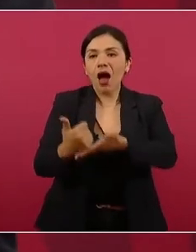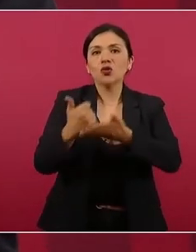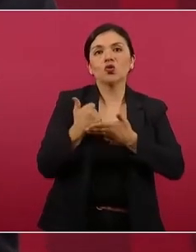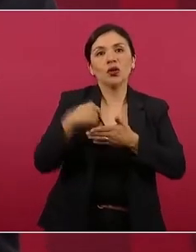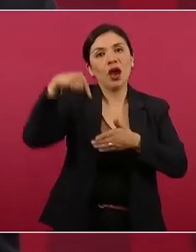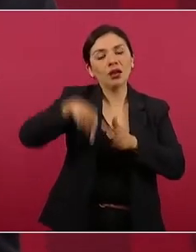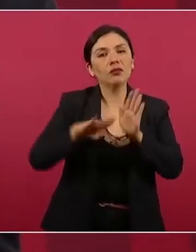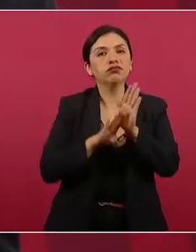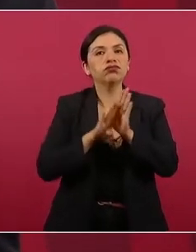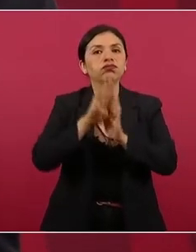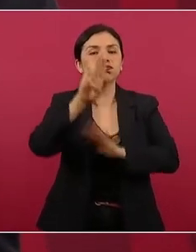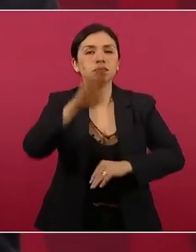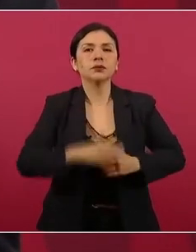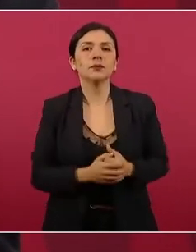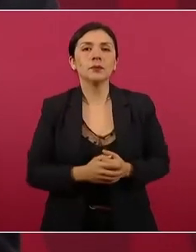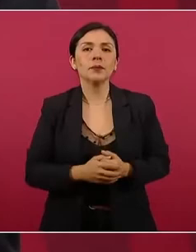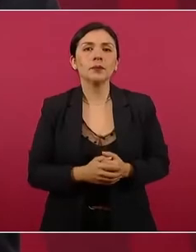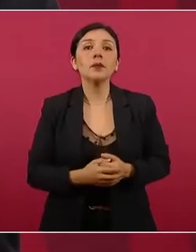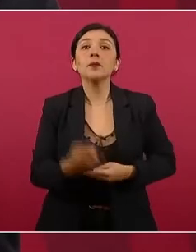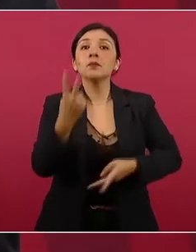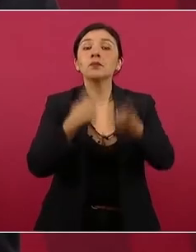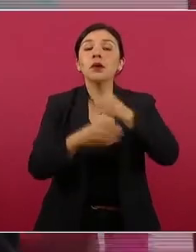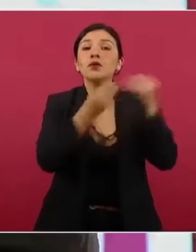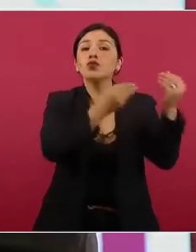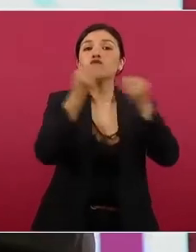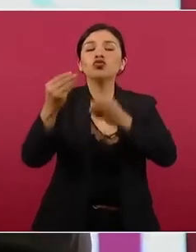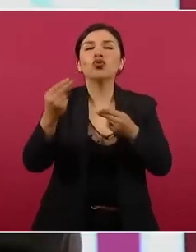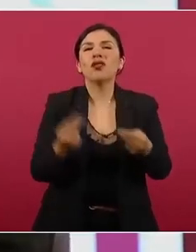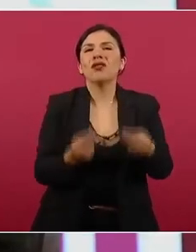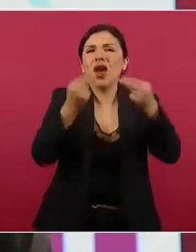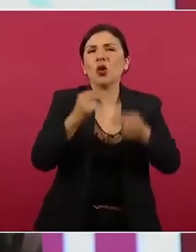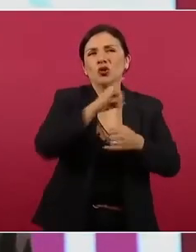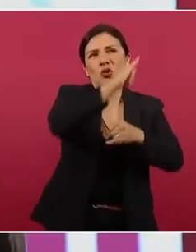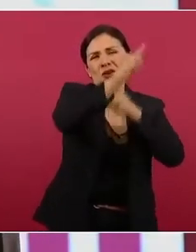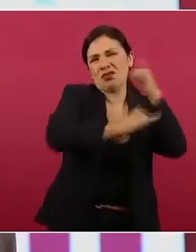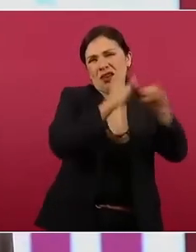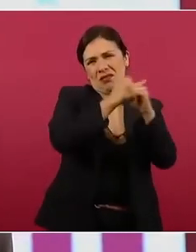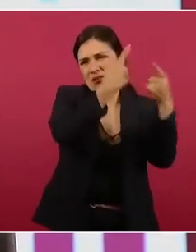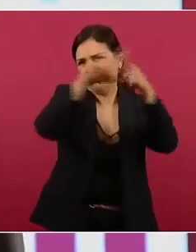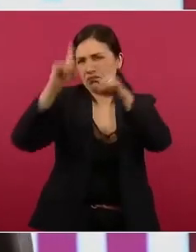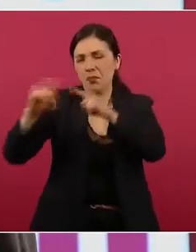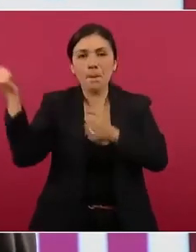mucho, porque está llegando mucha inversión extranjera.